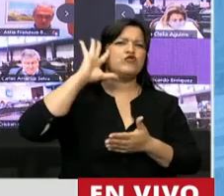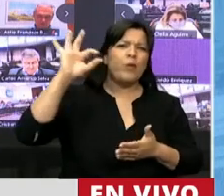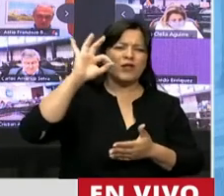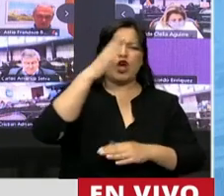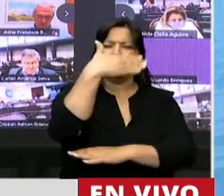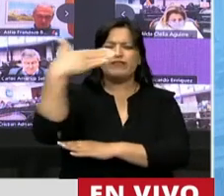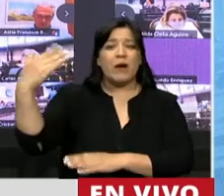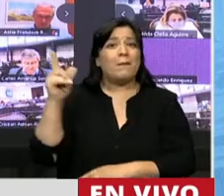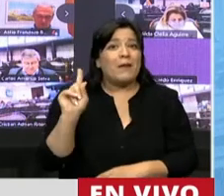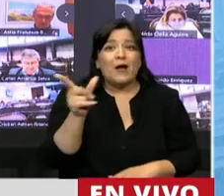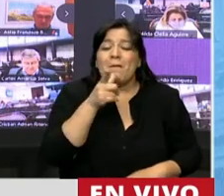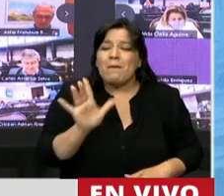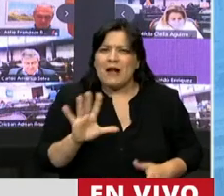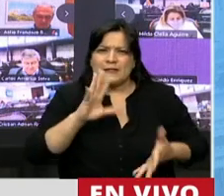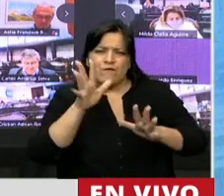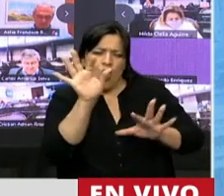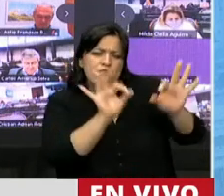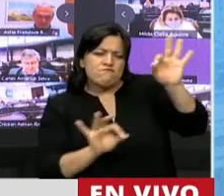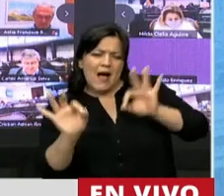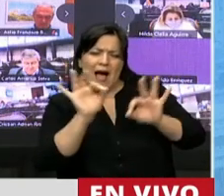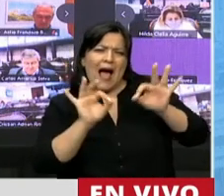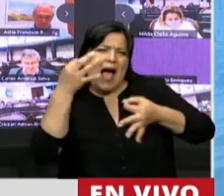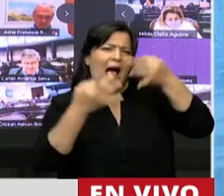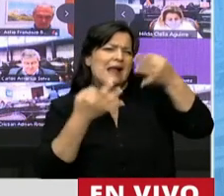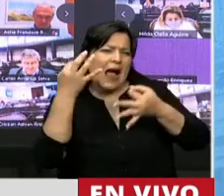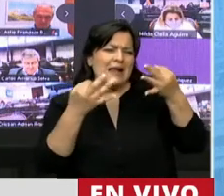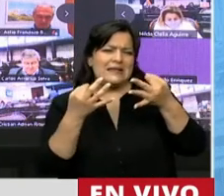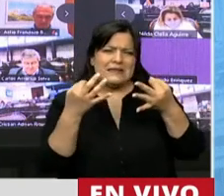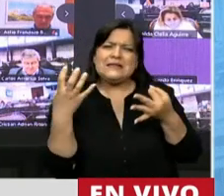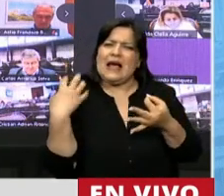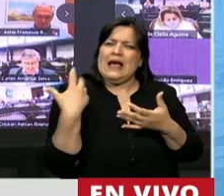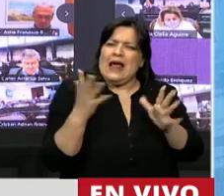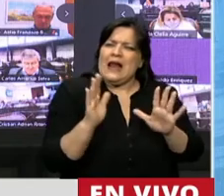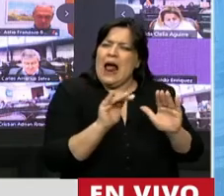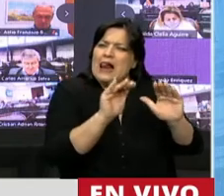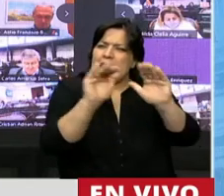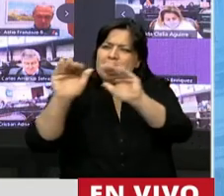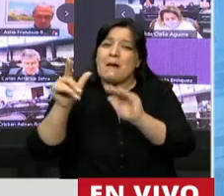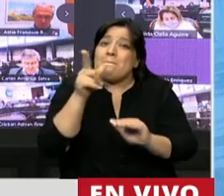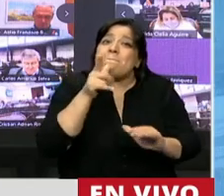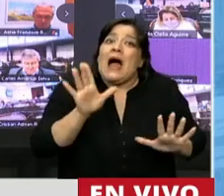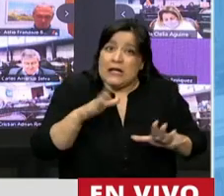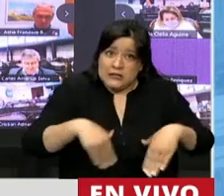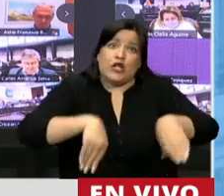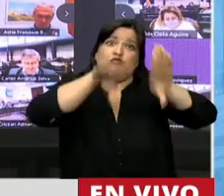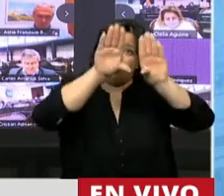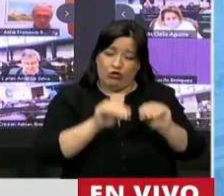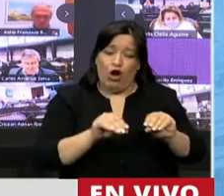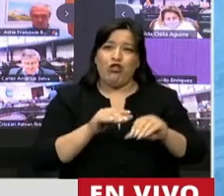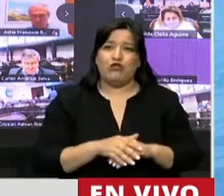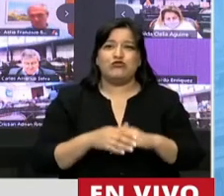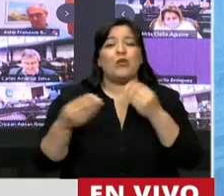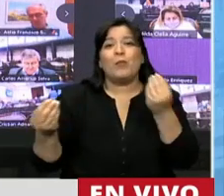que el diagnóstico es bastante generalizado. Me animaría a decir unánime. Claro, los